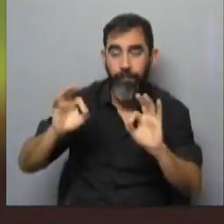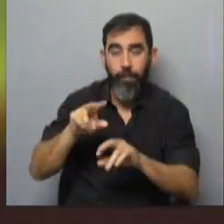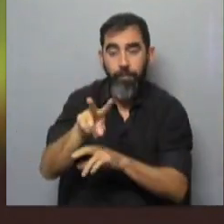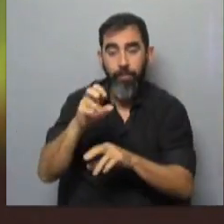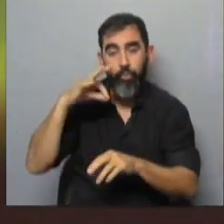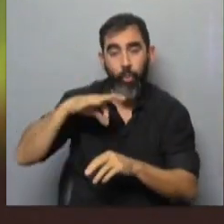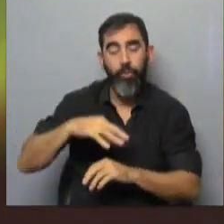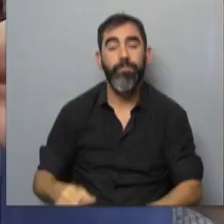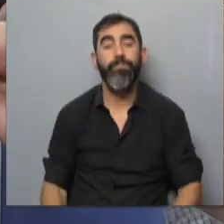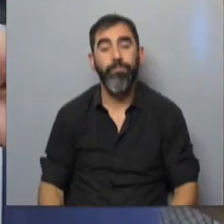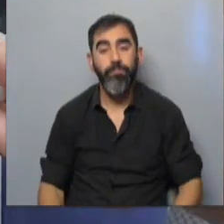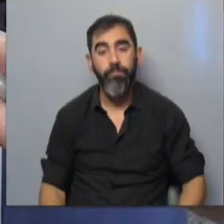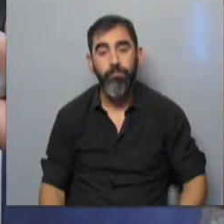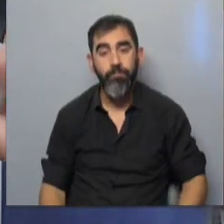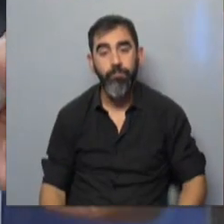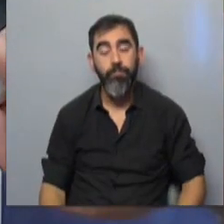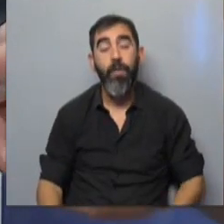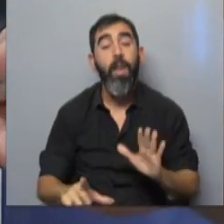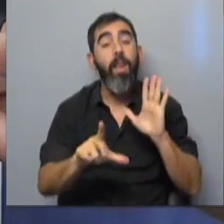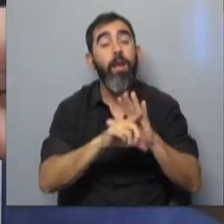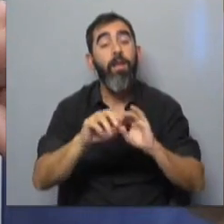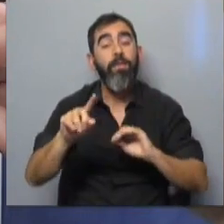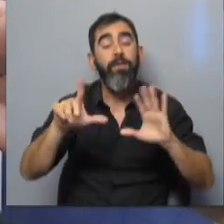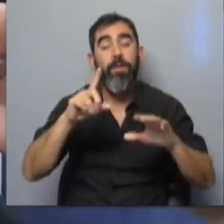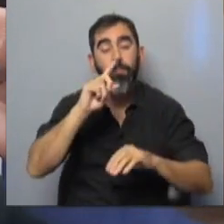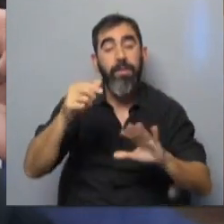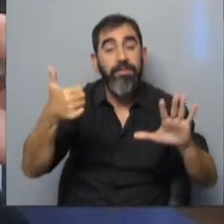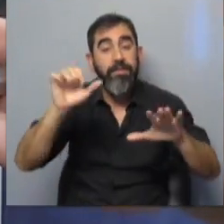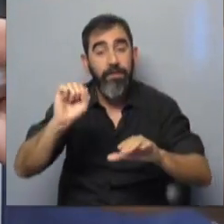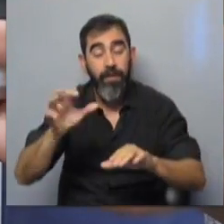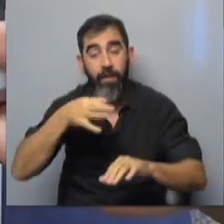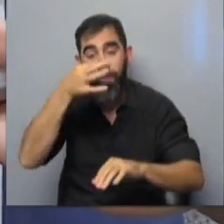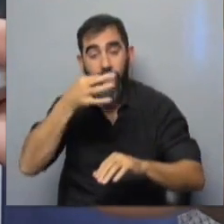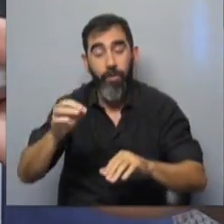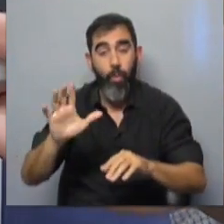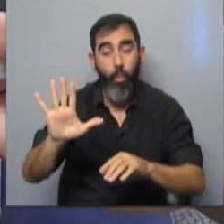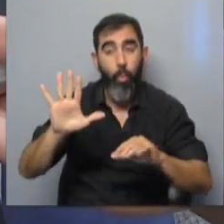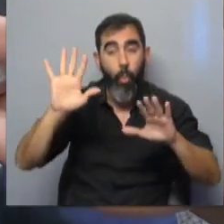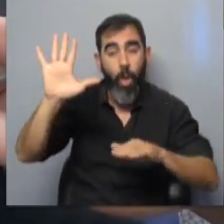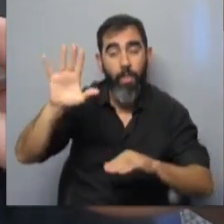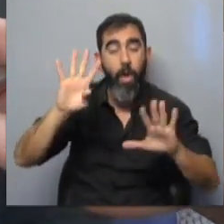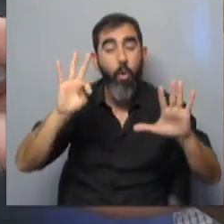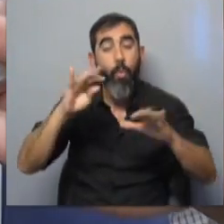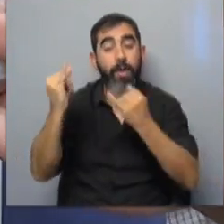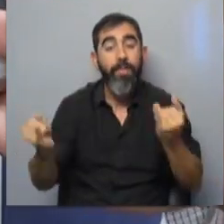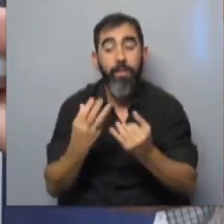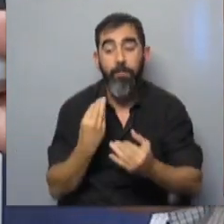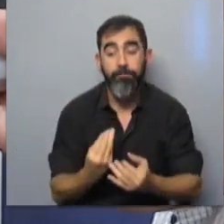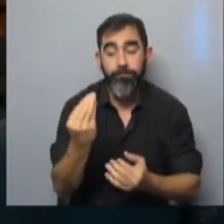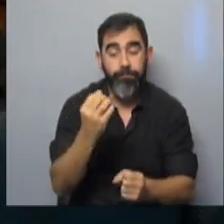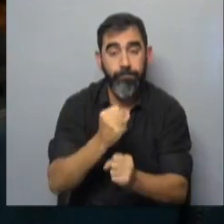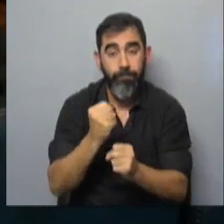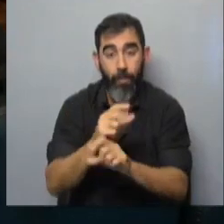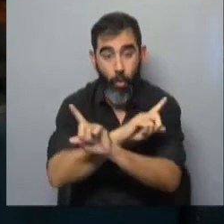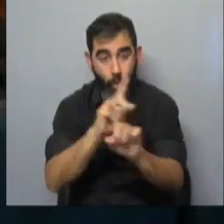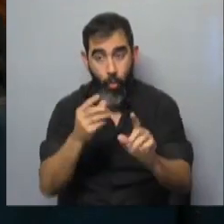ingresos. Según la ley 17.060, las declaraciones juradas tienen un plazo de 90 días desde que se asuma el cargo. Si esto